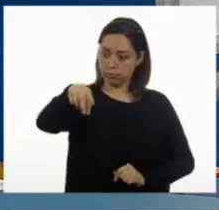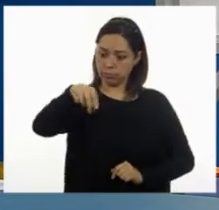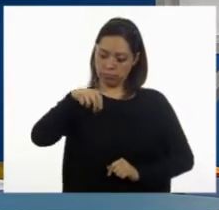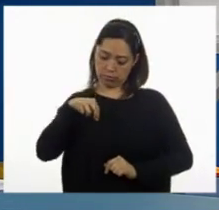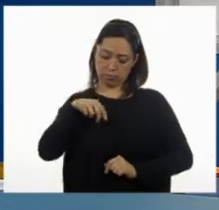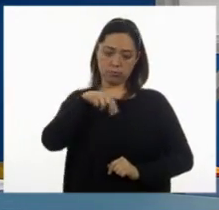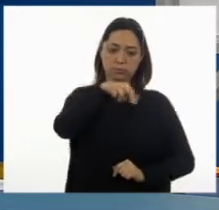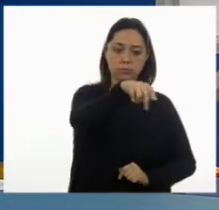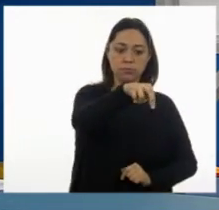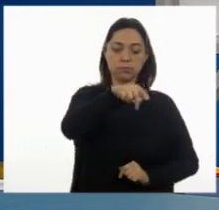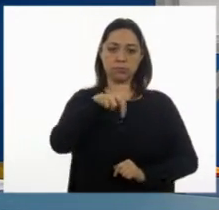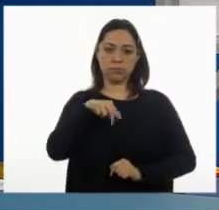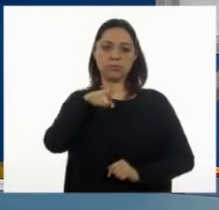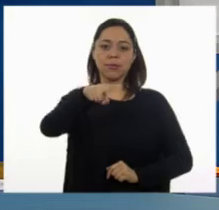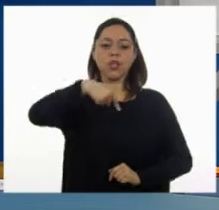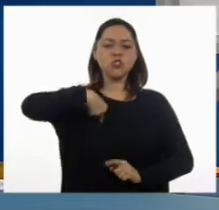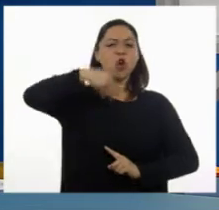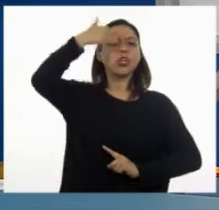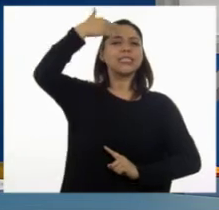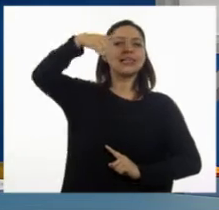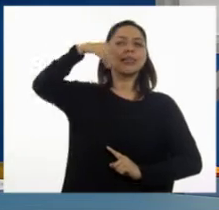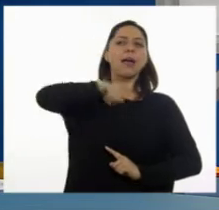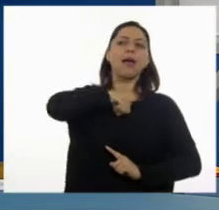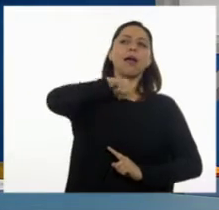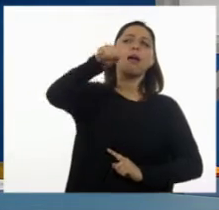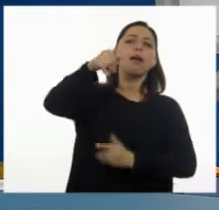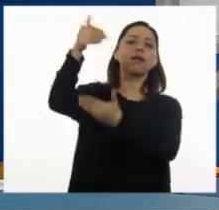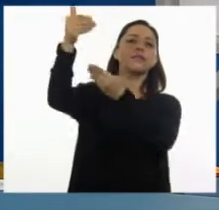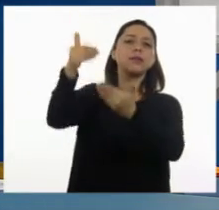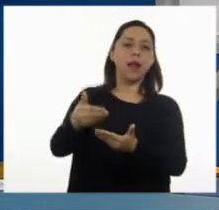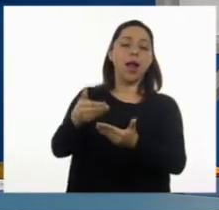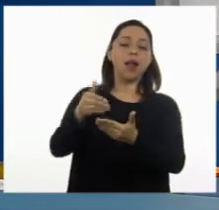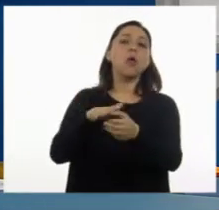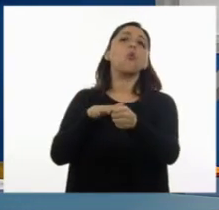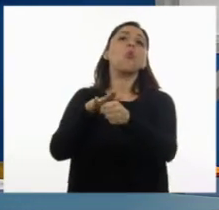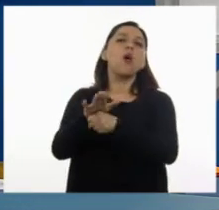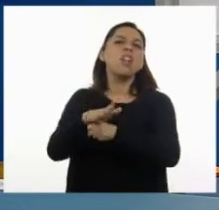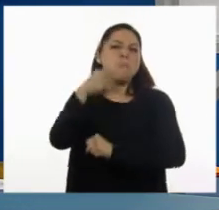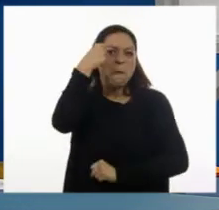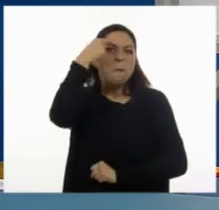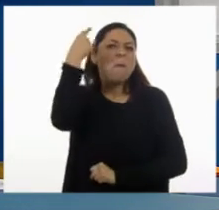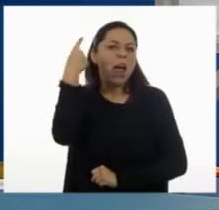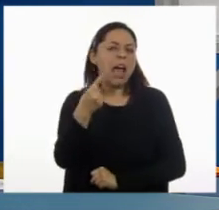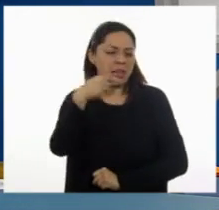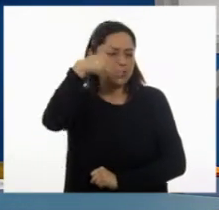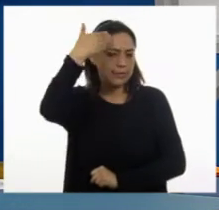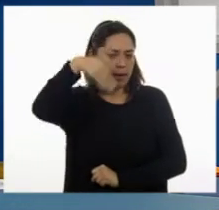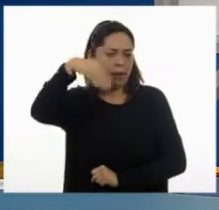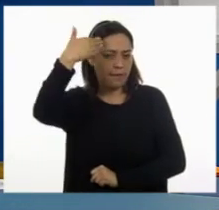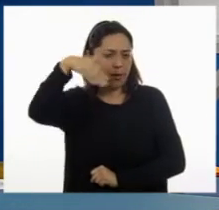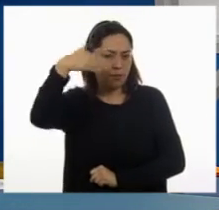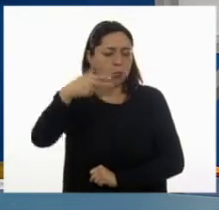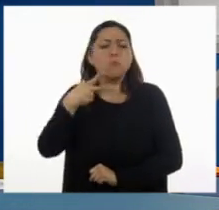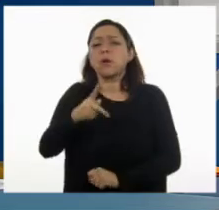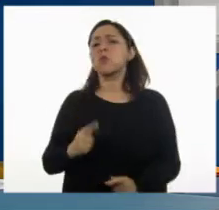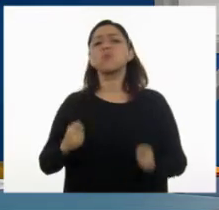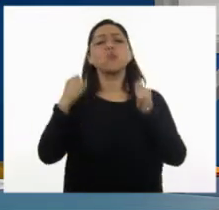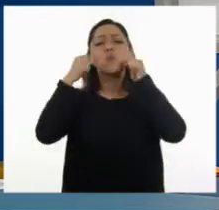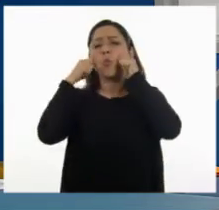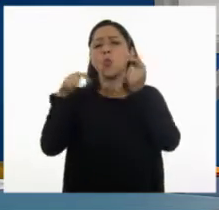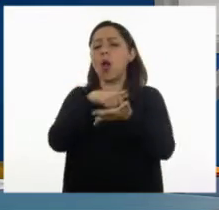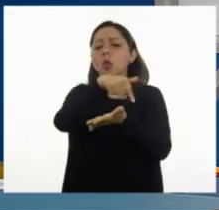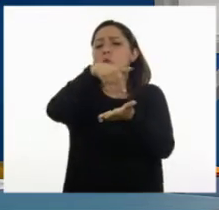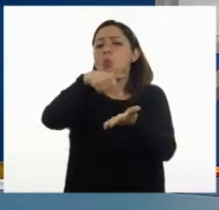lugar hacia donde queremos ir y el propósito por el que vamos. Pero sea cual sea este lugar y el propósito por el que